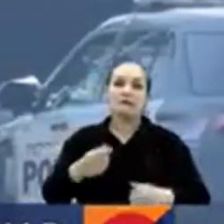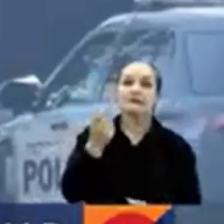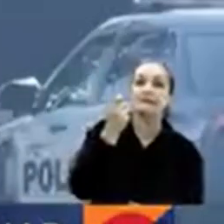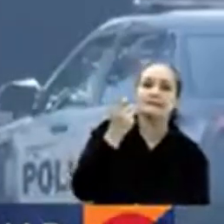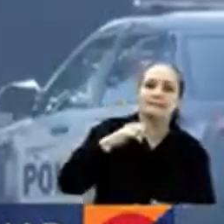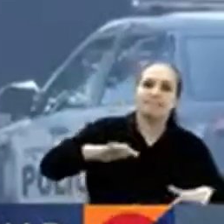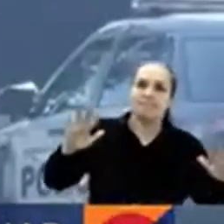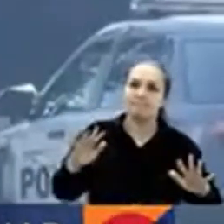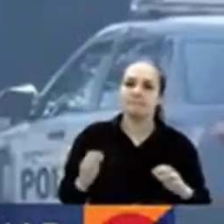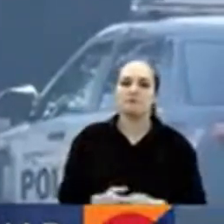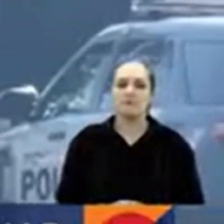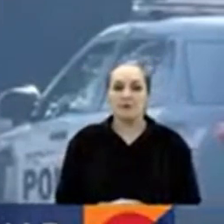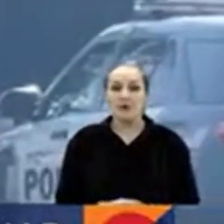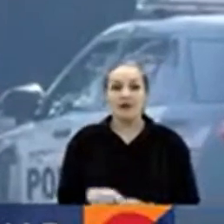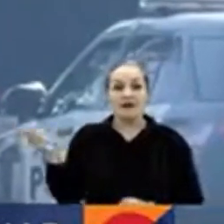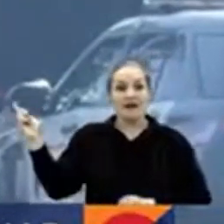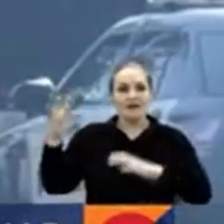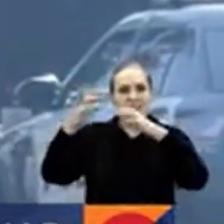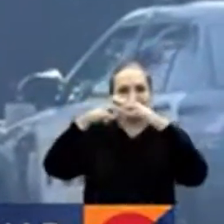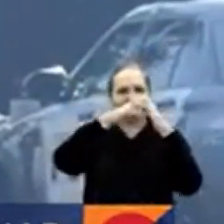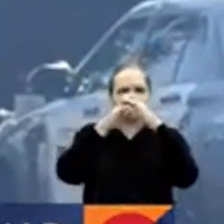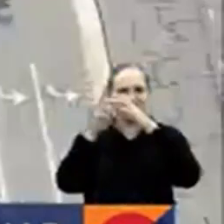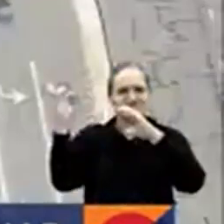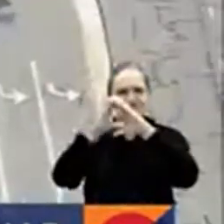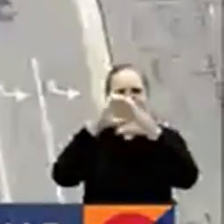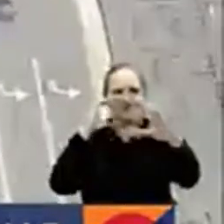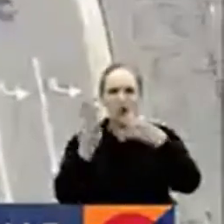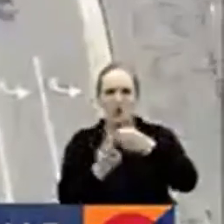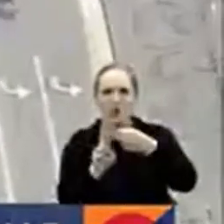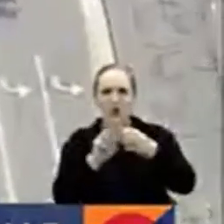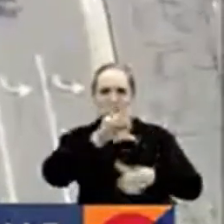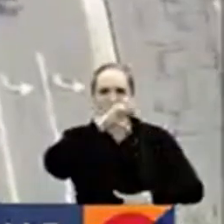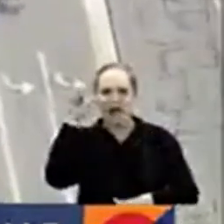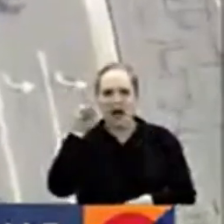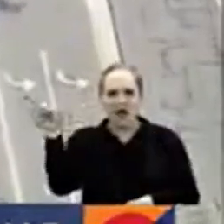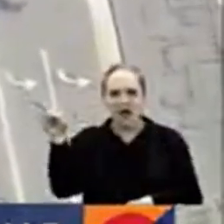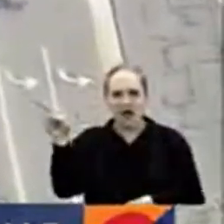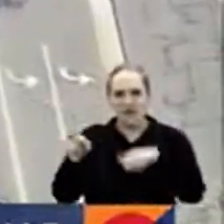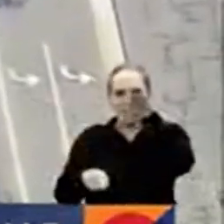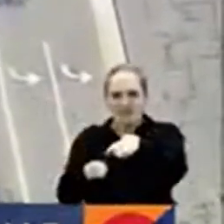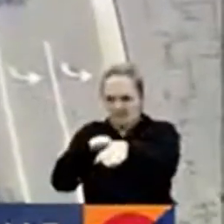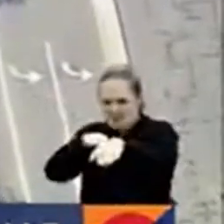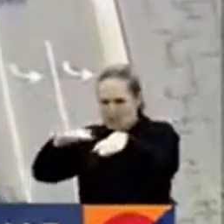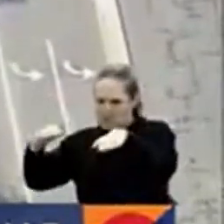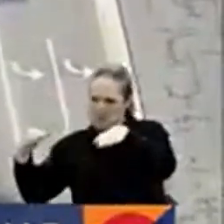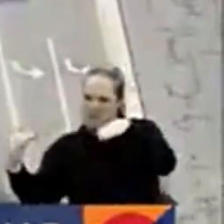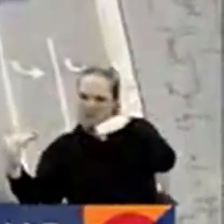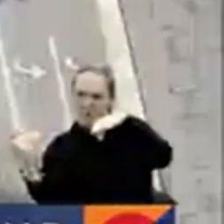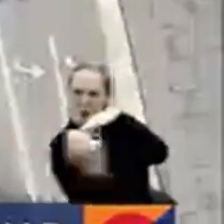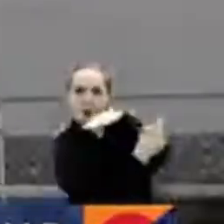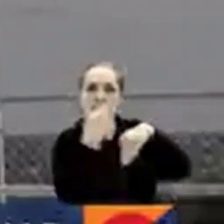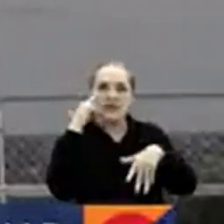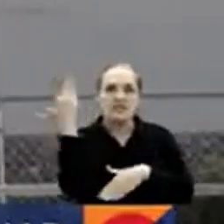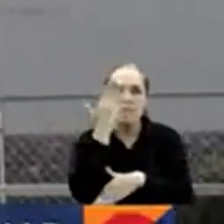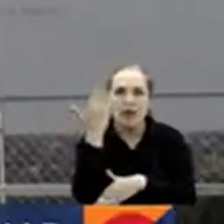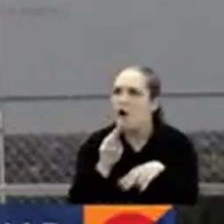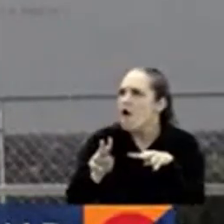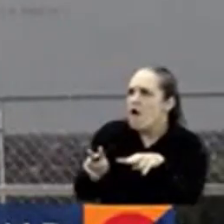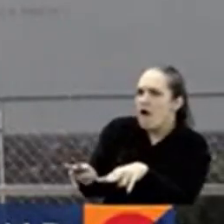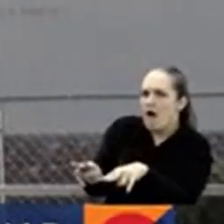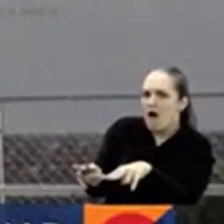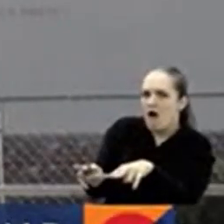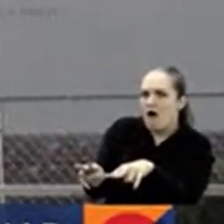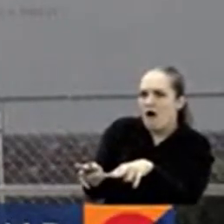Esta van blanca en Torrance estuvo más de una hora rodeada por un cinematográfico y robusto despliegue de equipo SWAT para